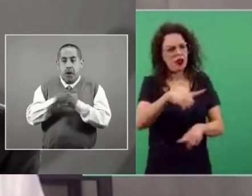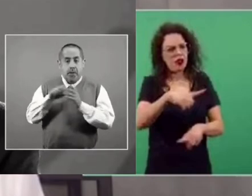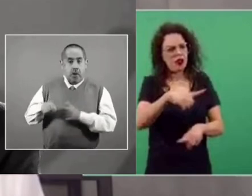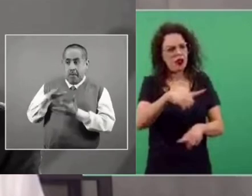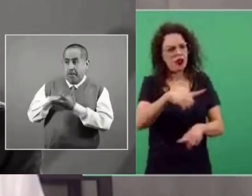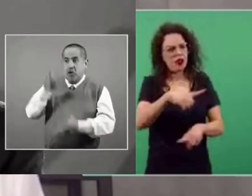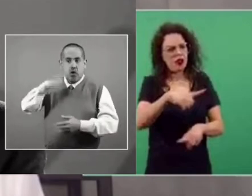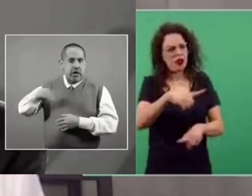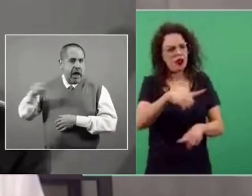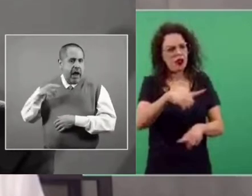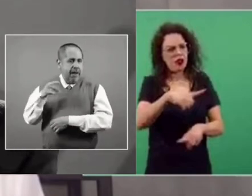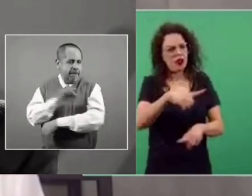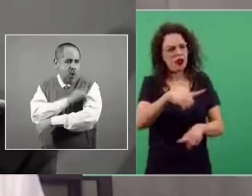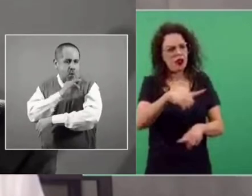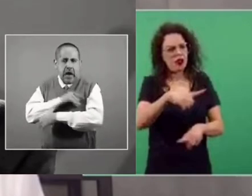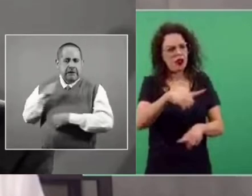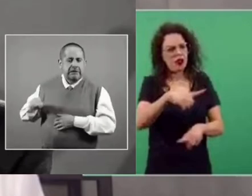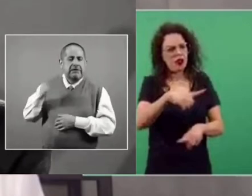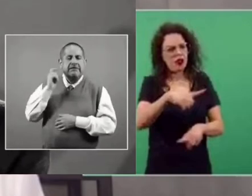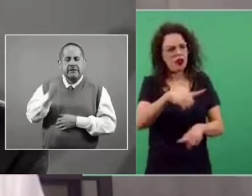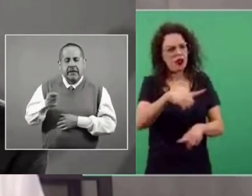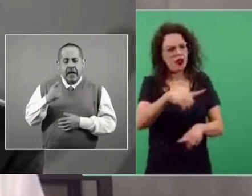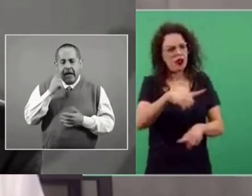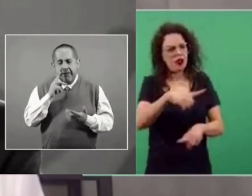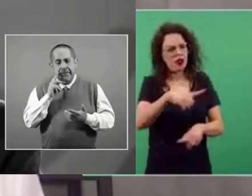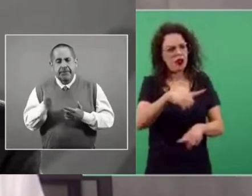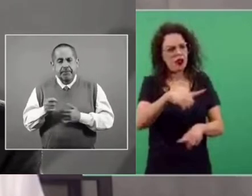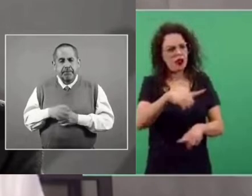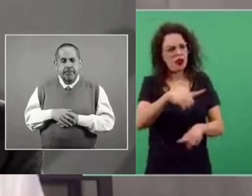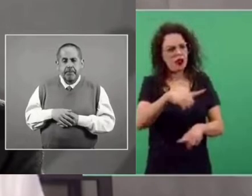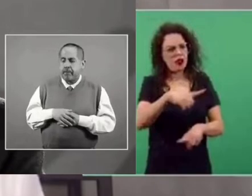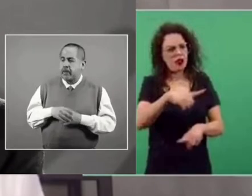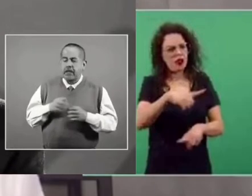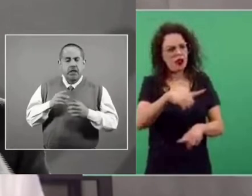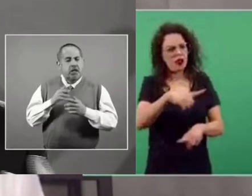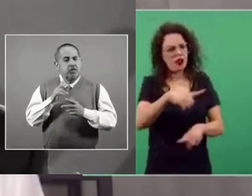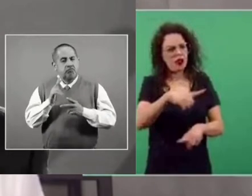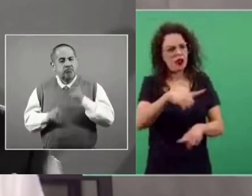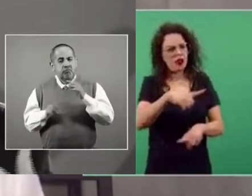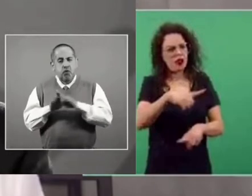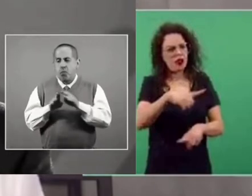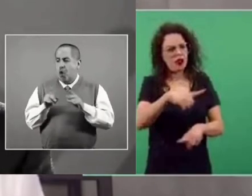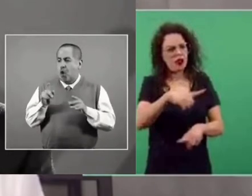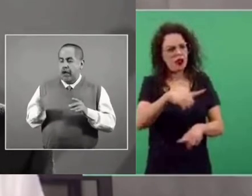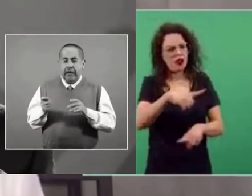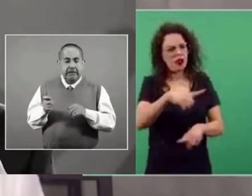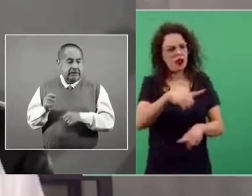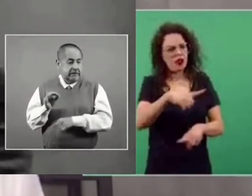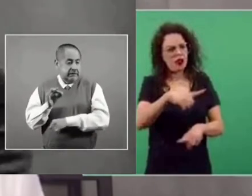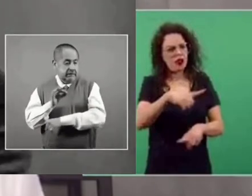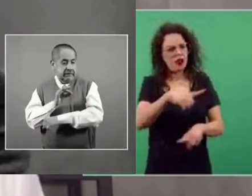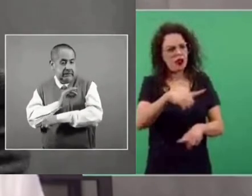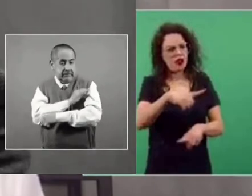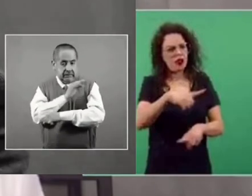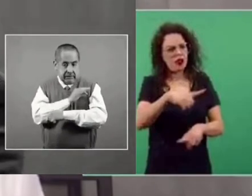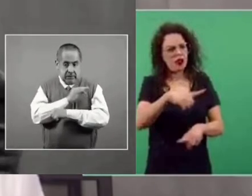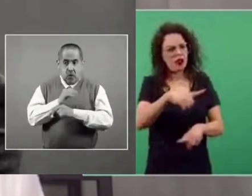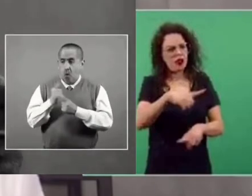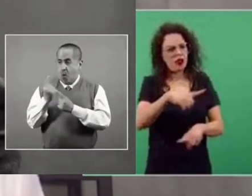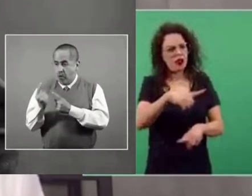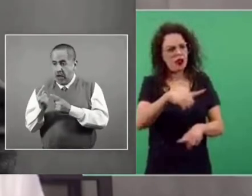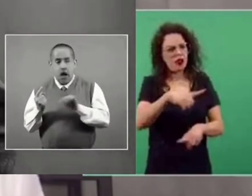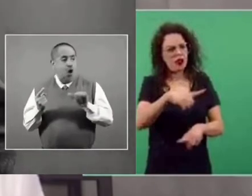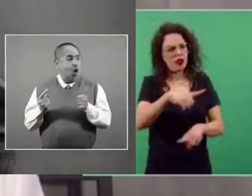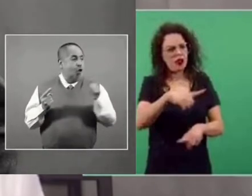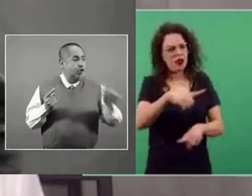mayoría de las vacunas, poder tener una combinación en la que se complementa el estímulo a la